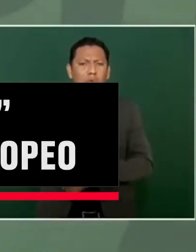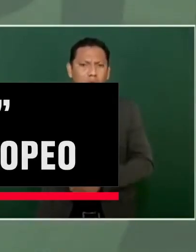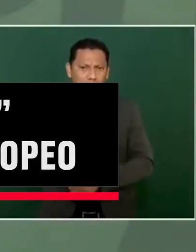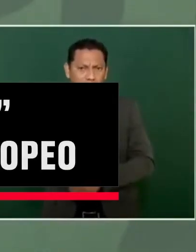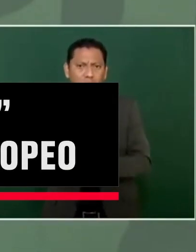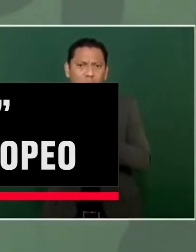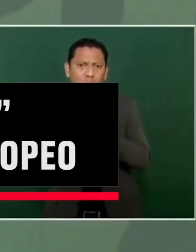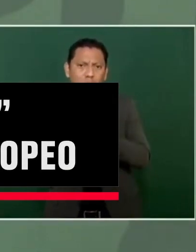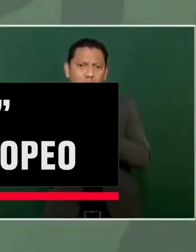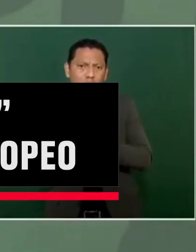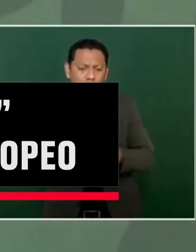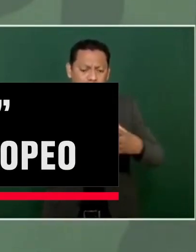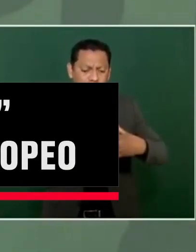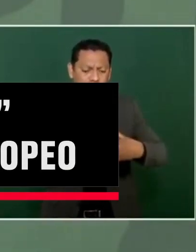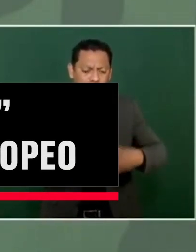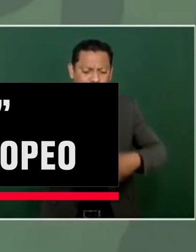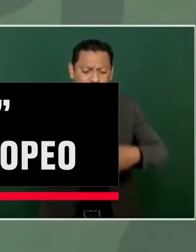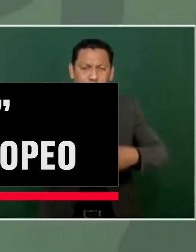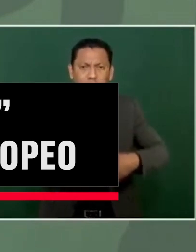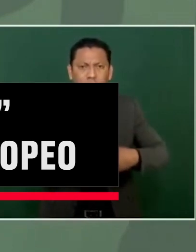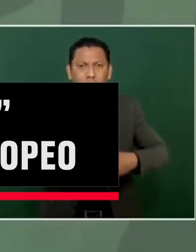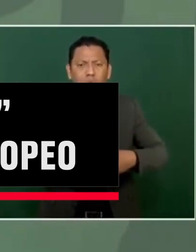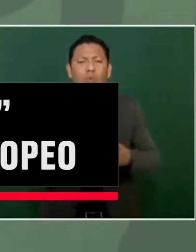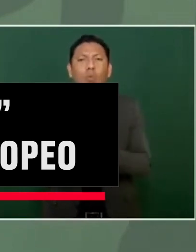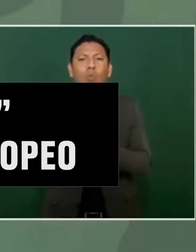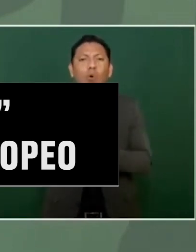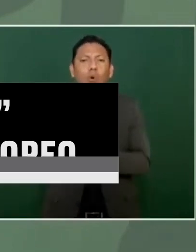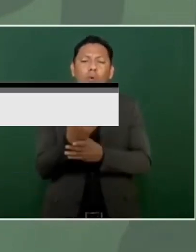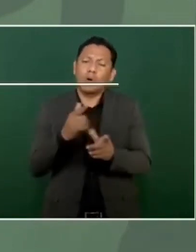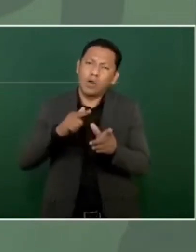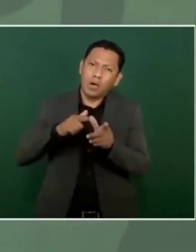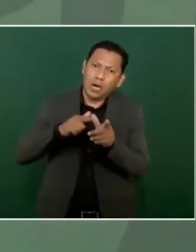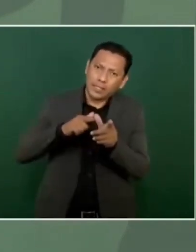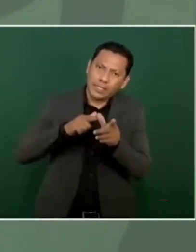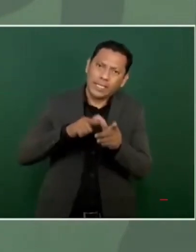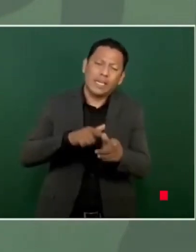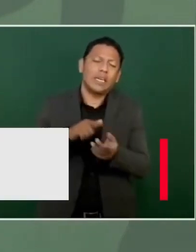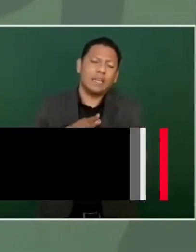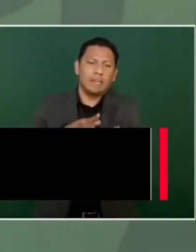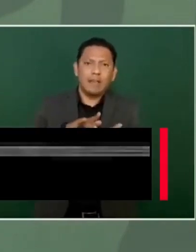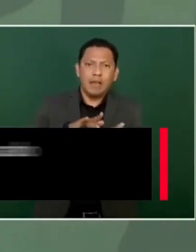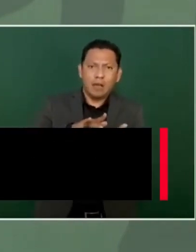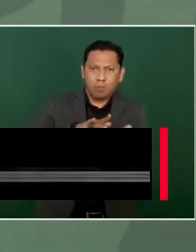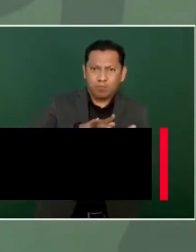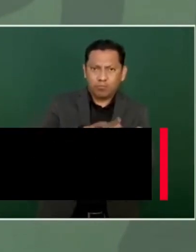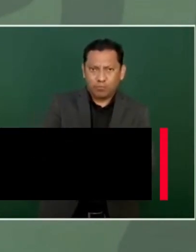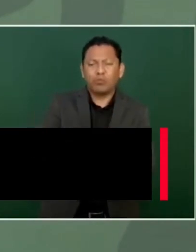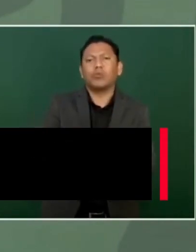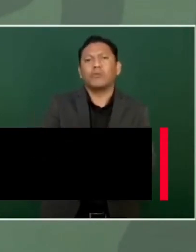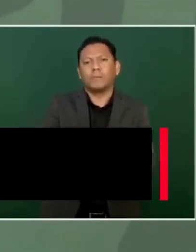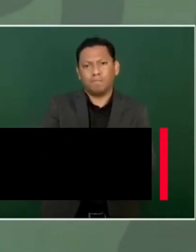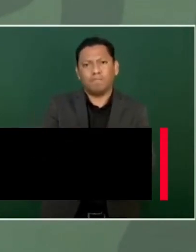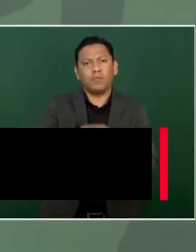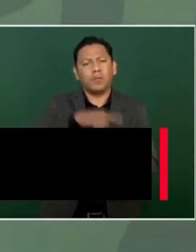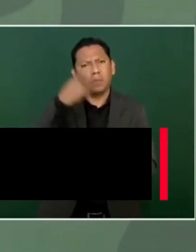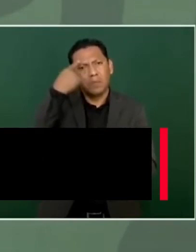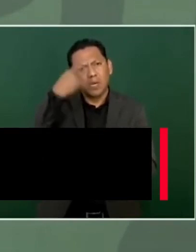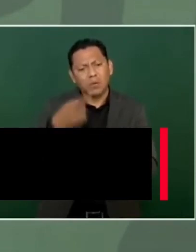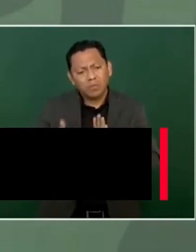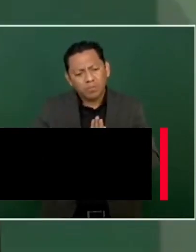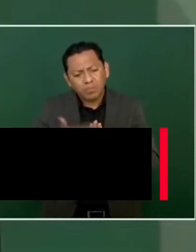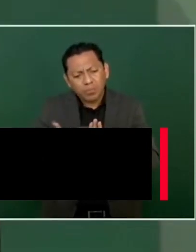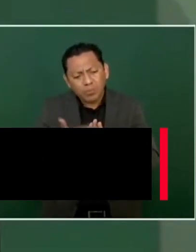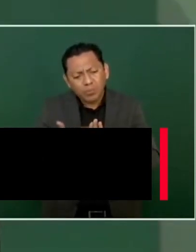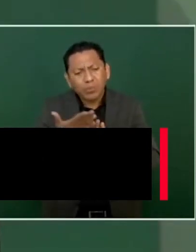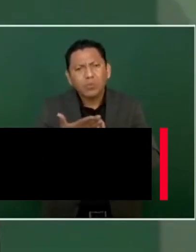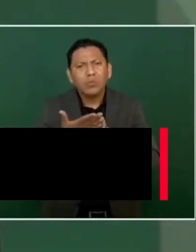responde al Parlamento Europeo Por los crímenes contra periodistas El presidente mexicano informó este viernes Que él